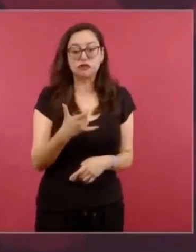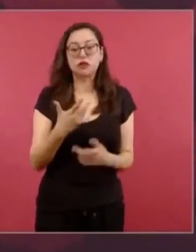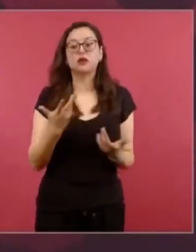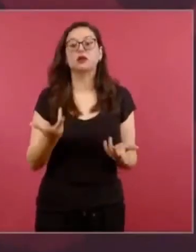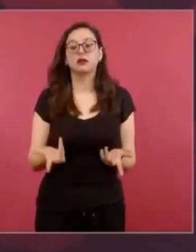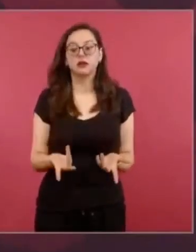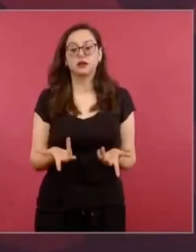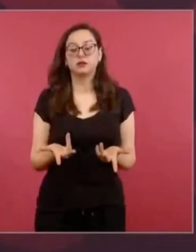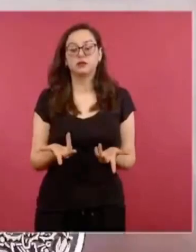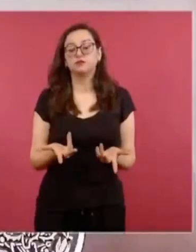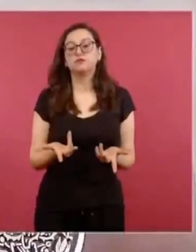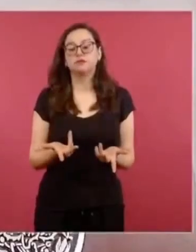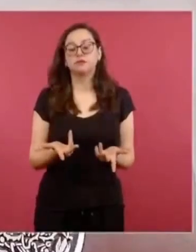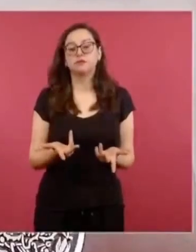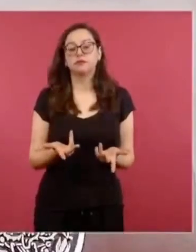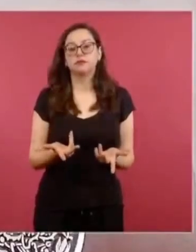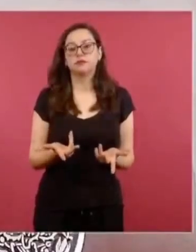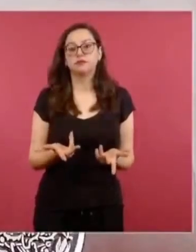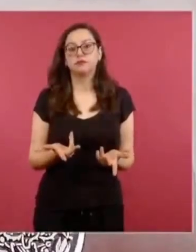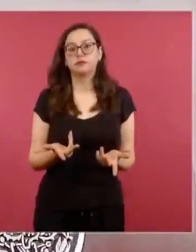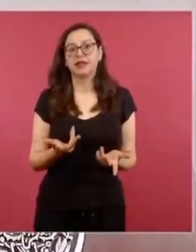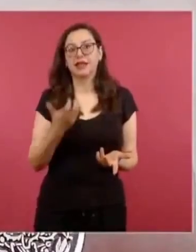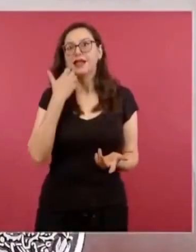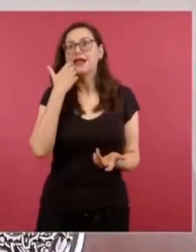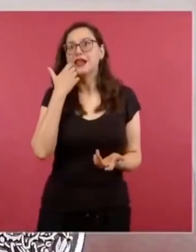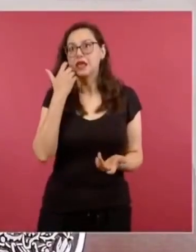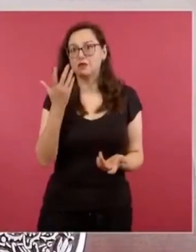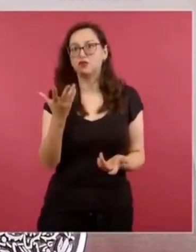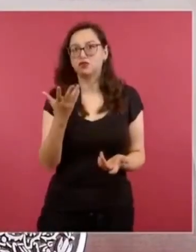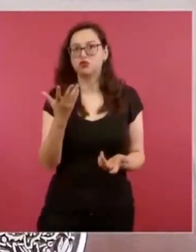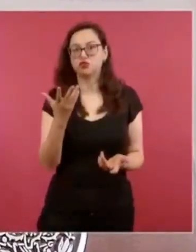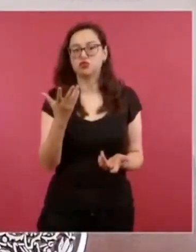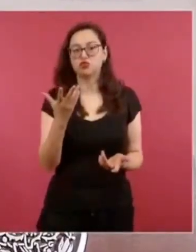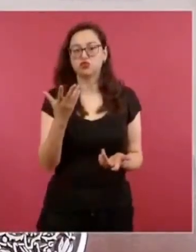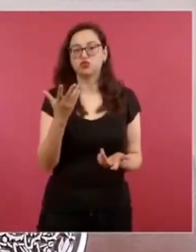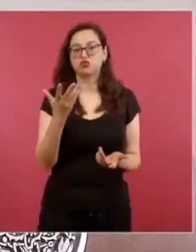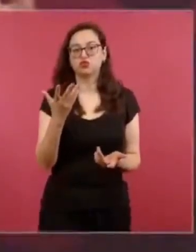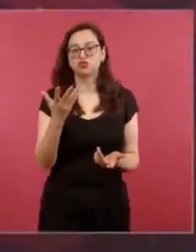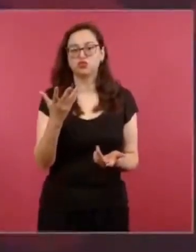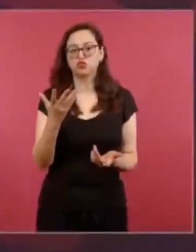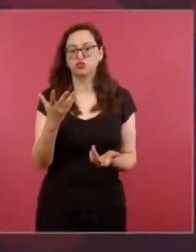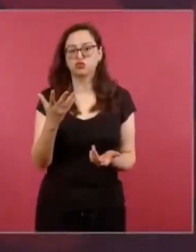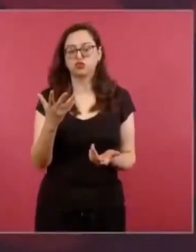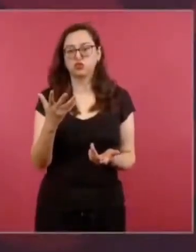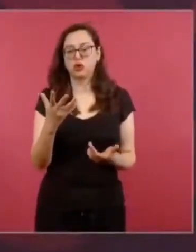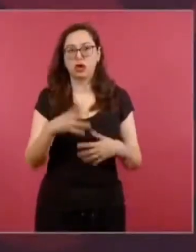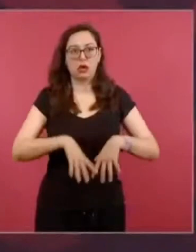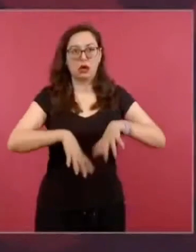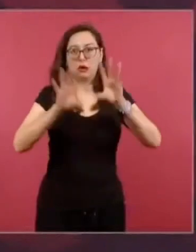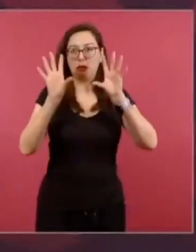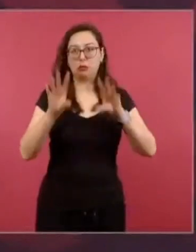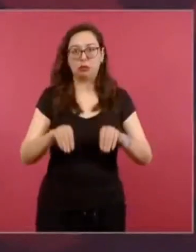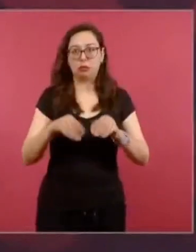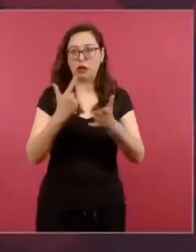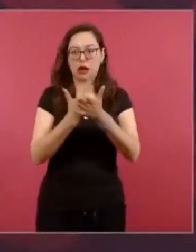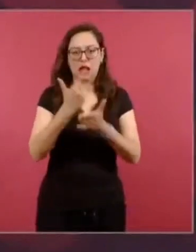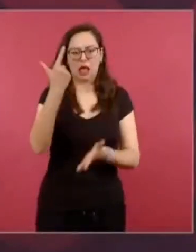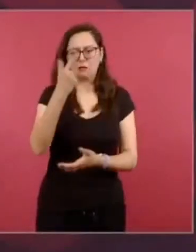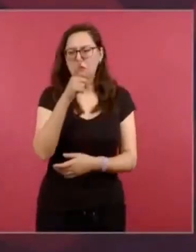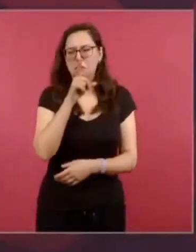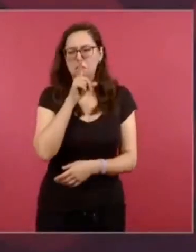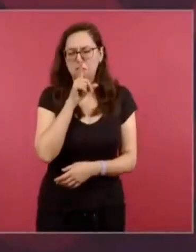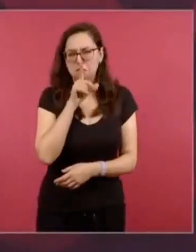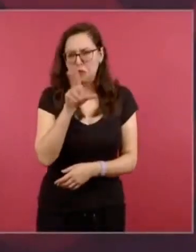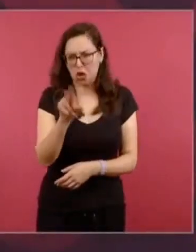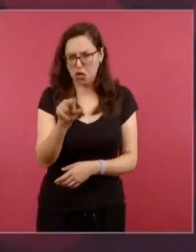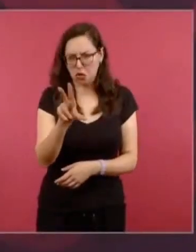mayores generalizados. Ayer, como